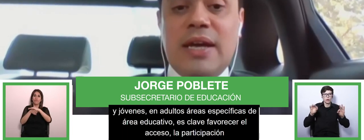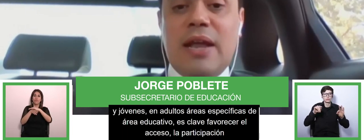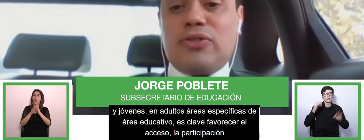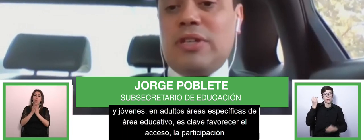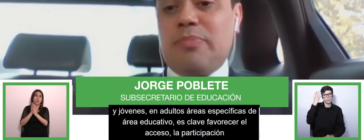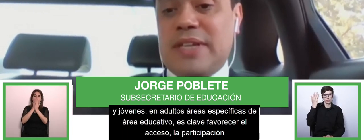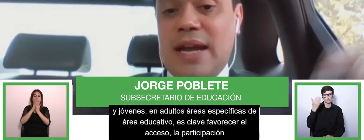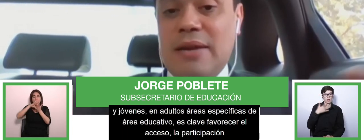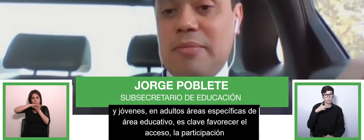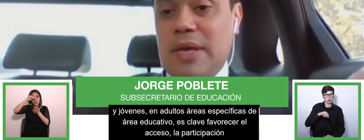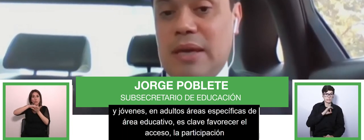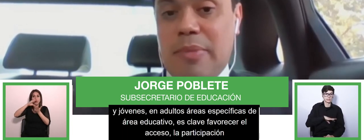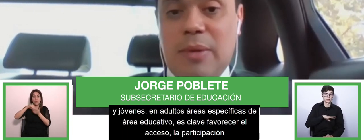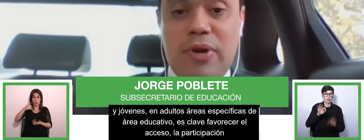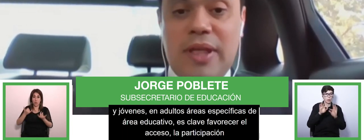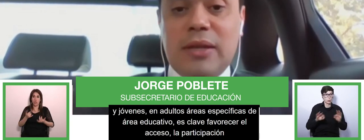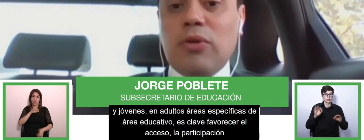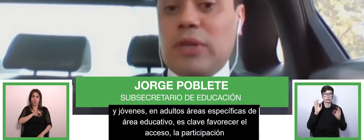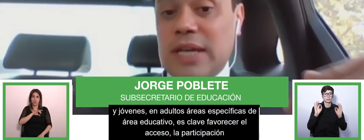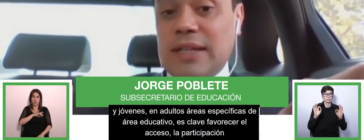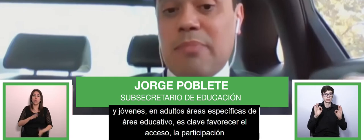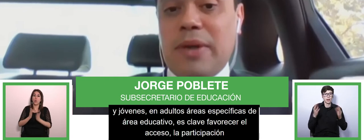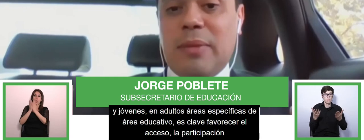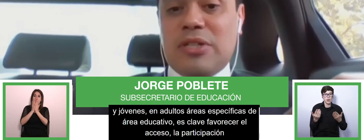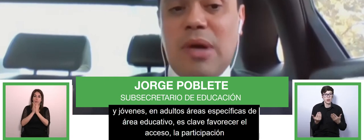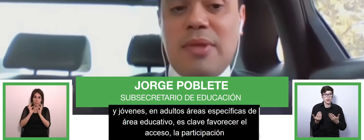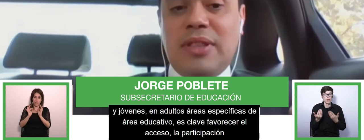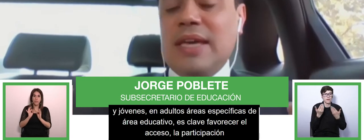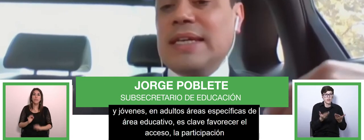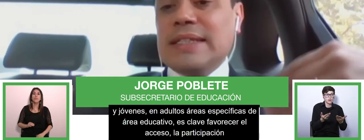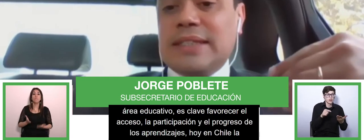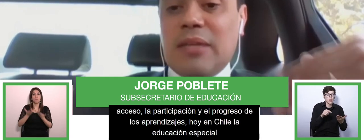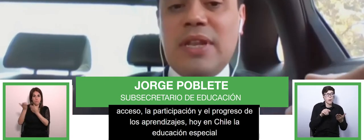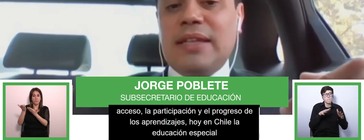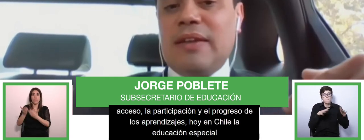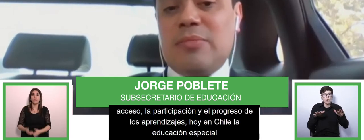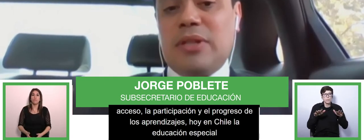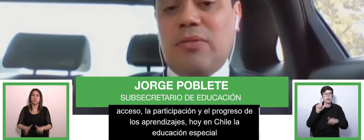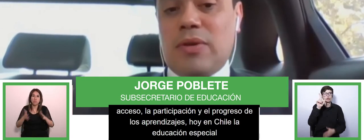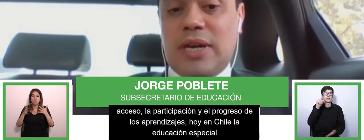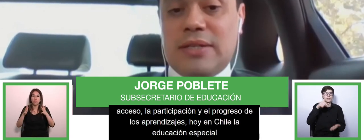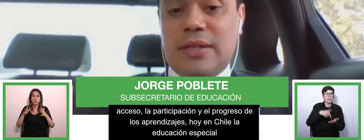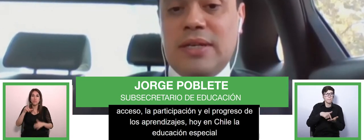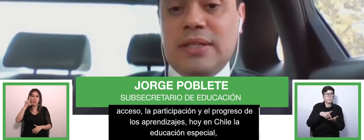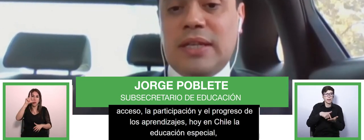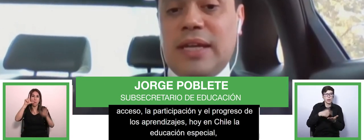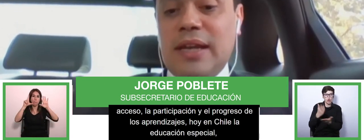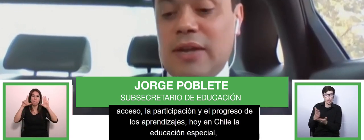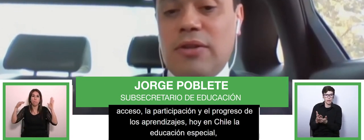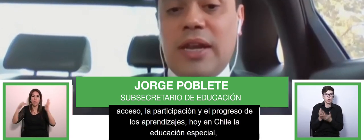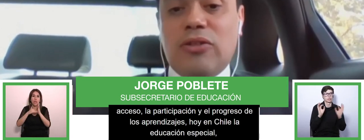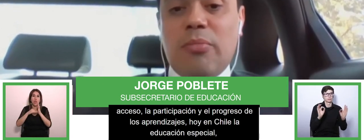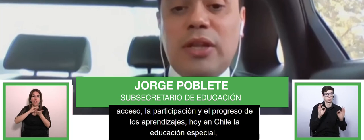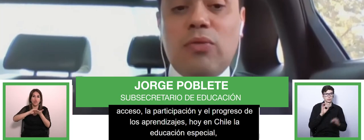la educación especial para poder dar algunos antecedentes imparten aproximadamente 7.000 establecimientos educacionales que